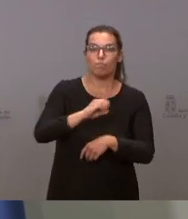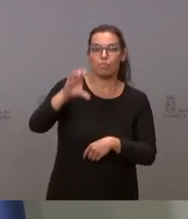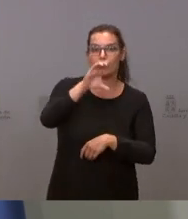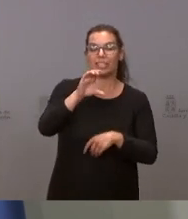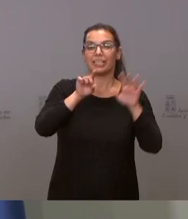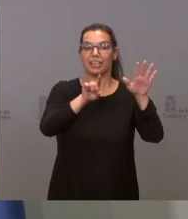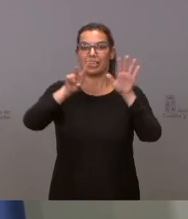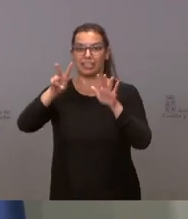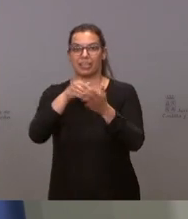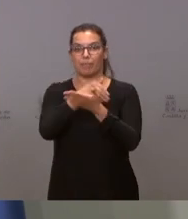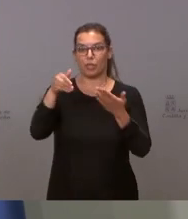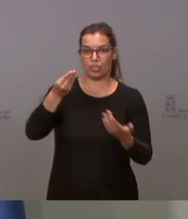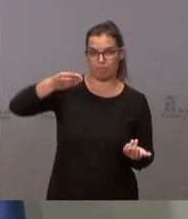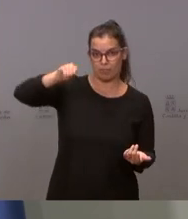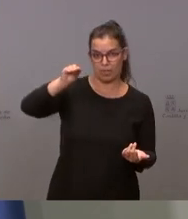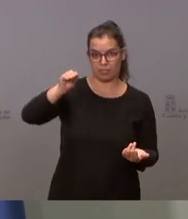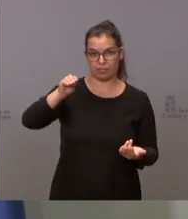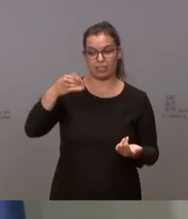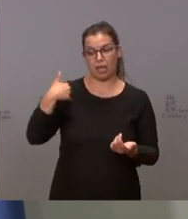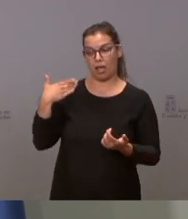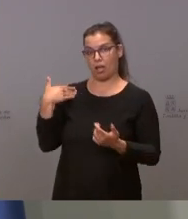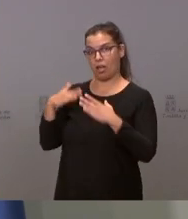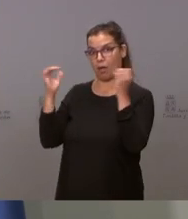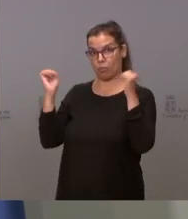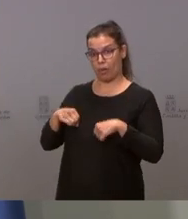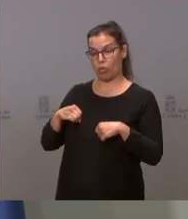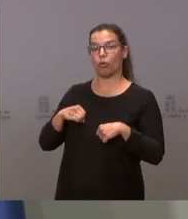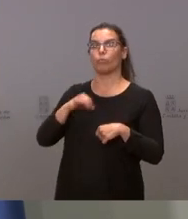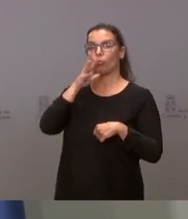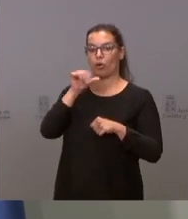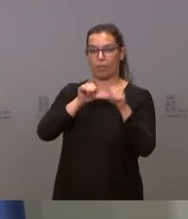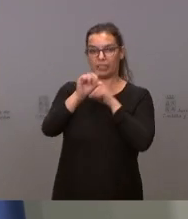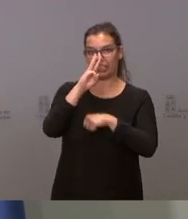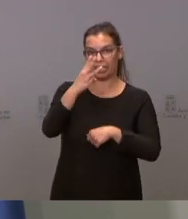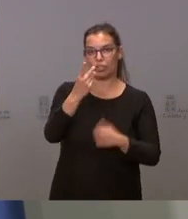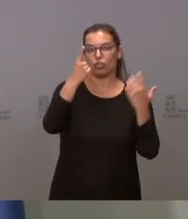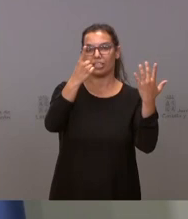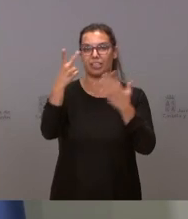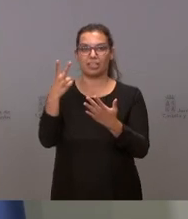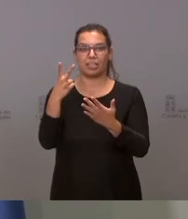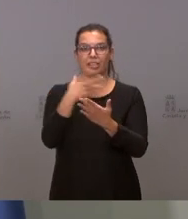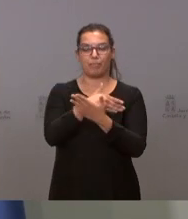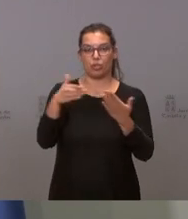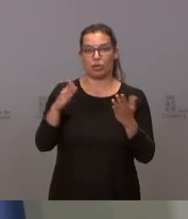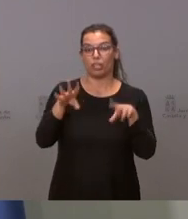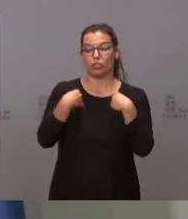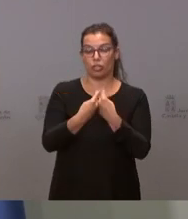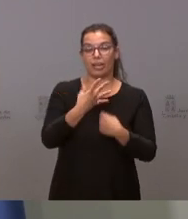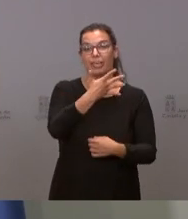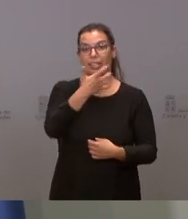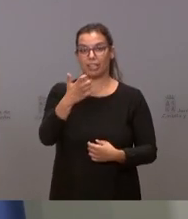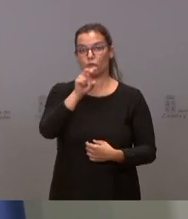millones adicionales a los ya aprobados en los próximos tres años, alcanzando esa cifra que ya hemos dicho de los